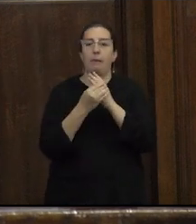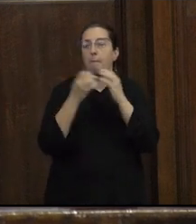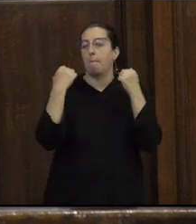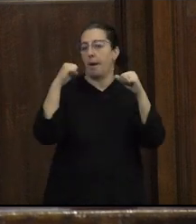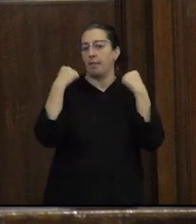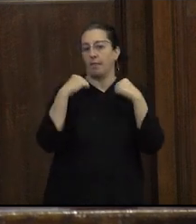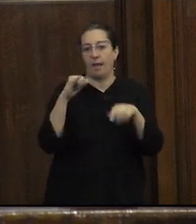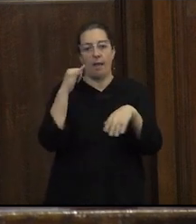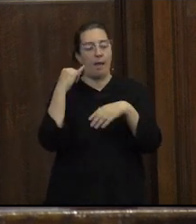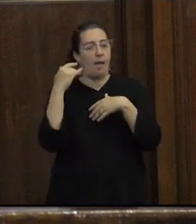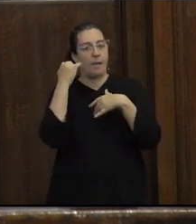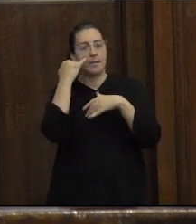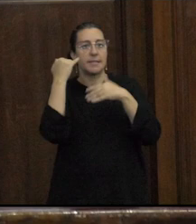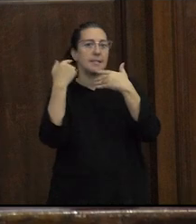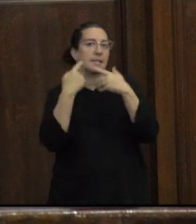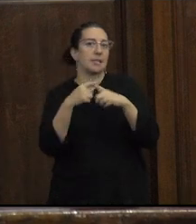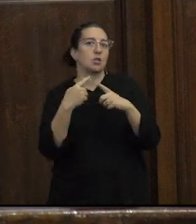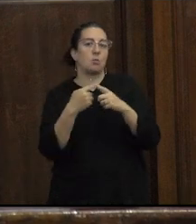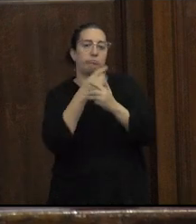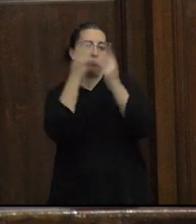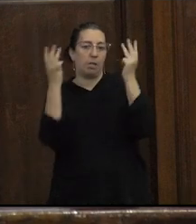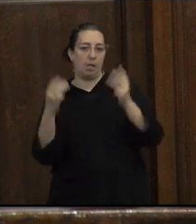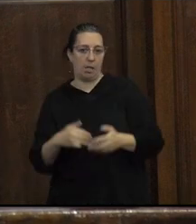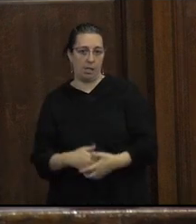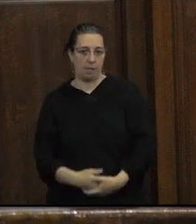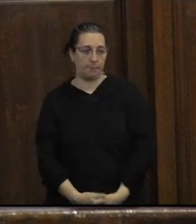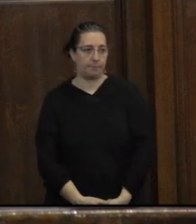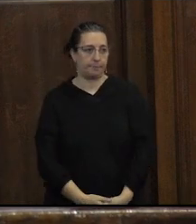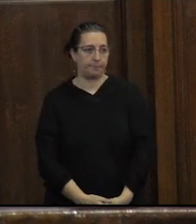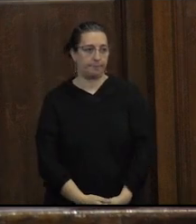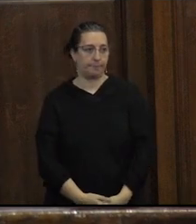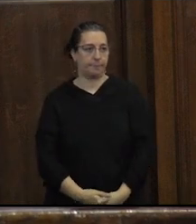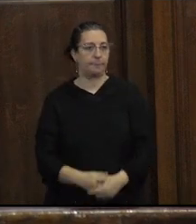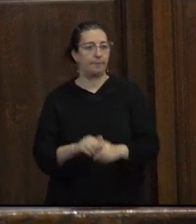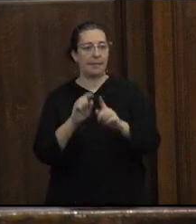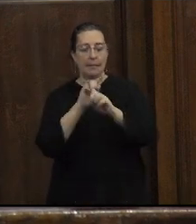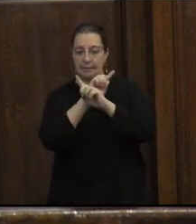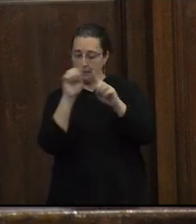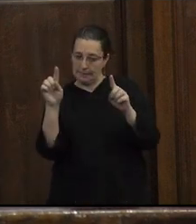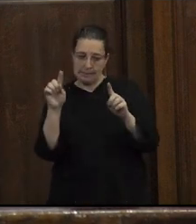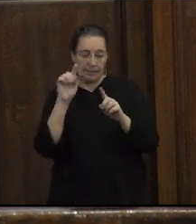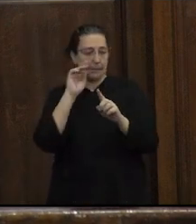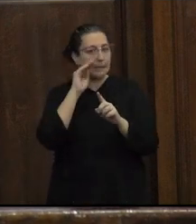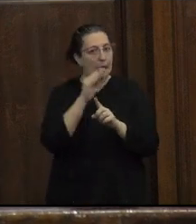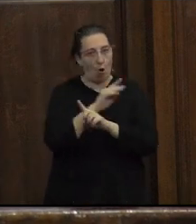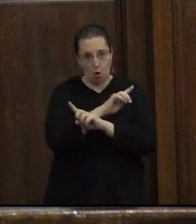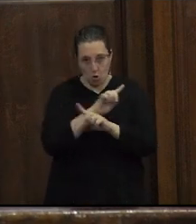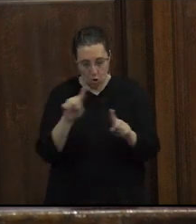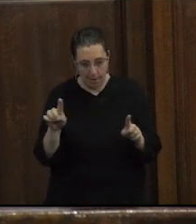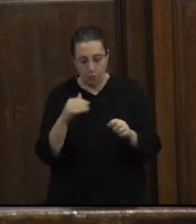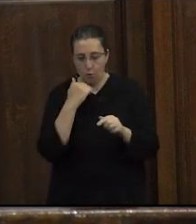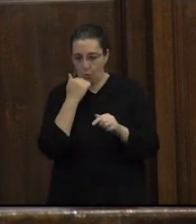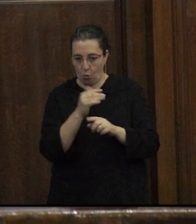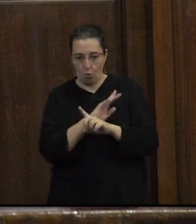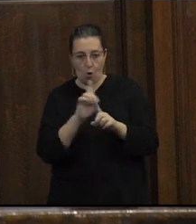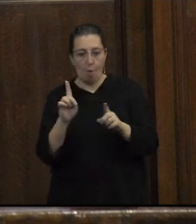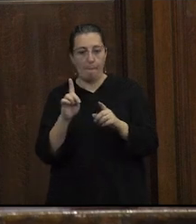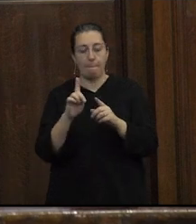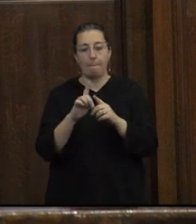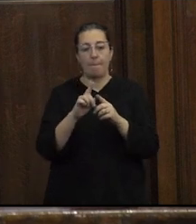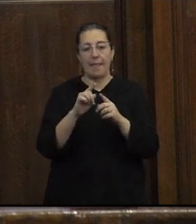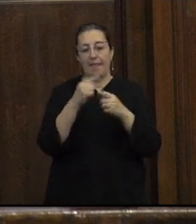sin desconocer entonces las heterogeneidades las desigualdades y las tensiones